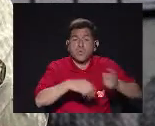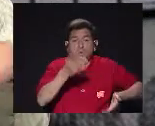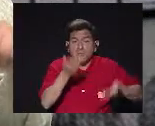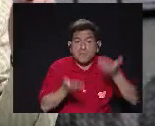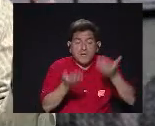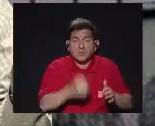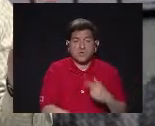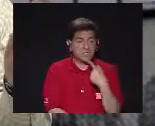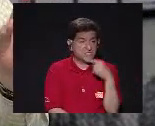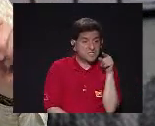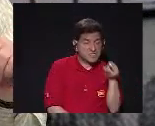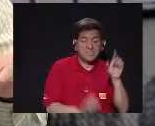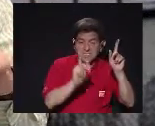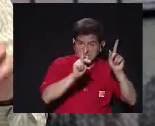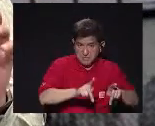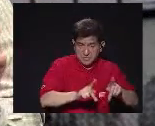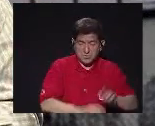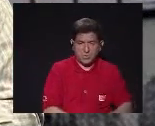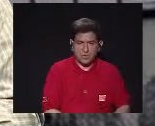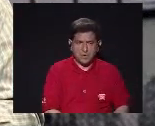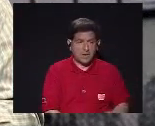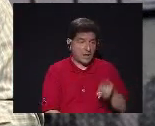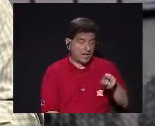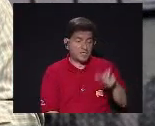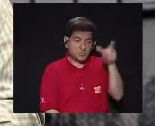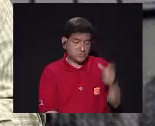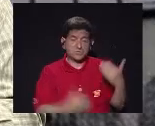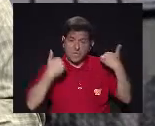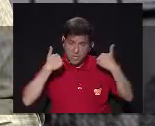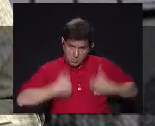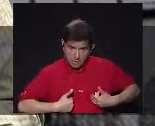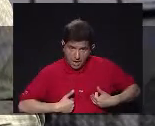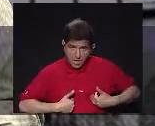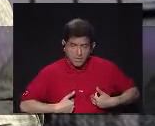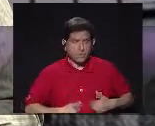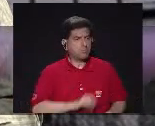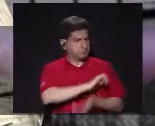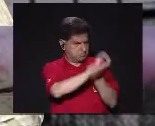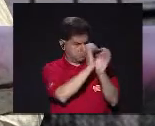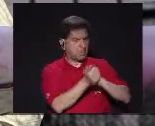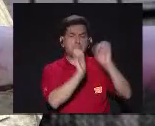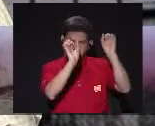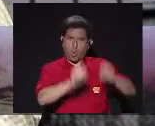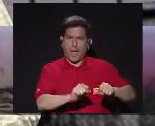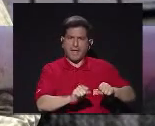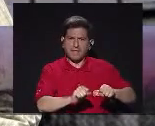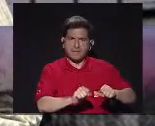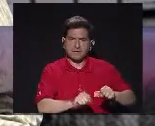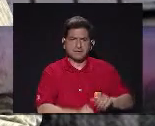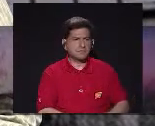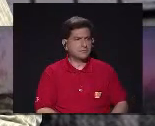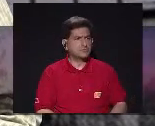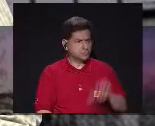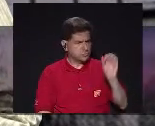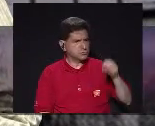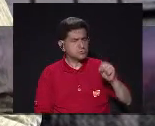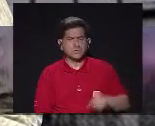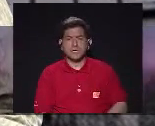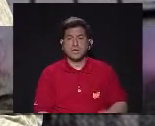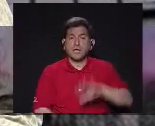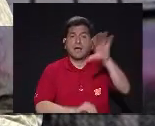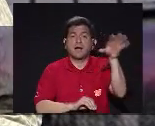Que en algún momento Se pudo haber dicho Que eran Sino que son seres humanos Que pueden hacer transformación